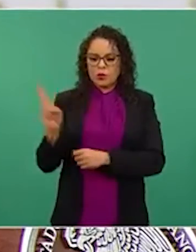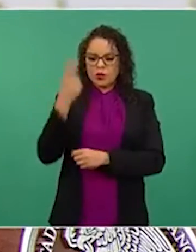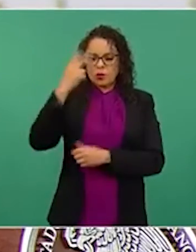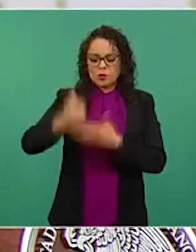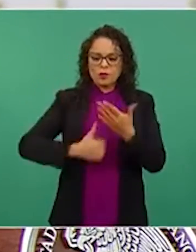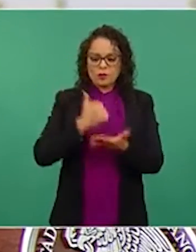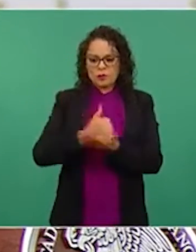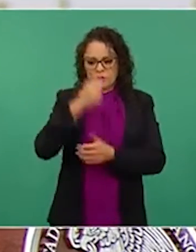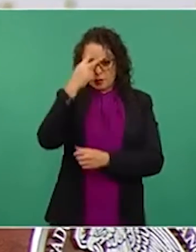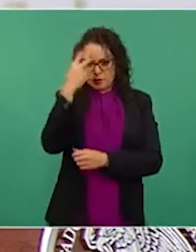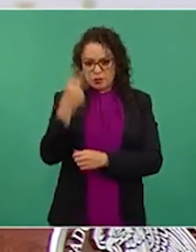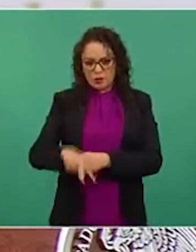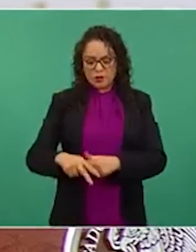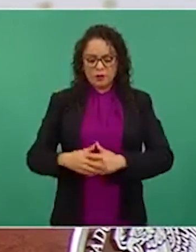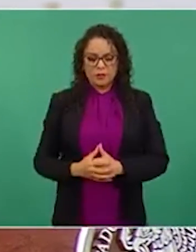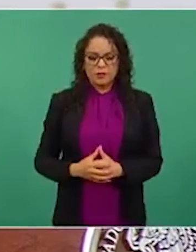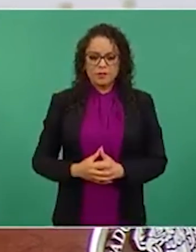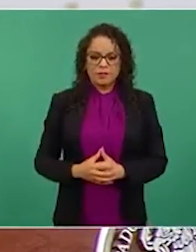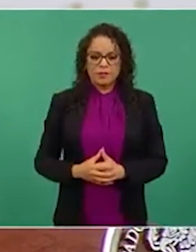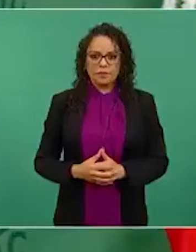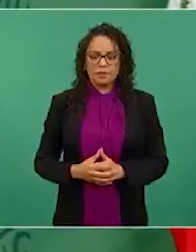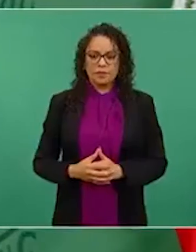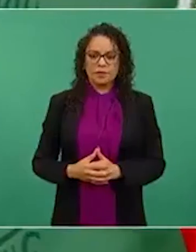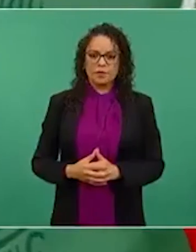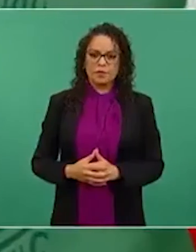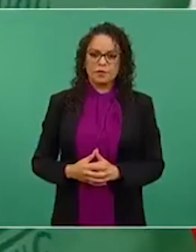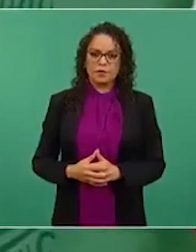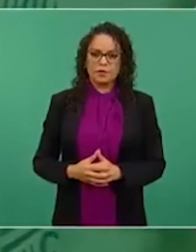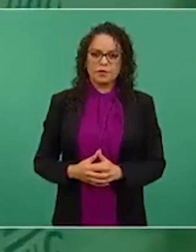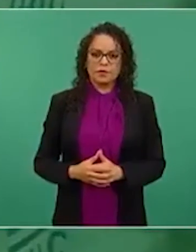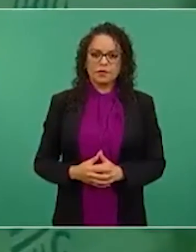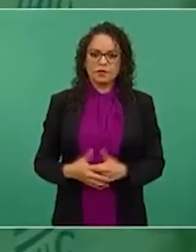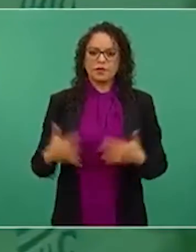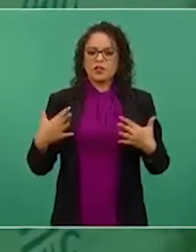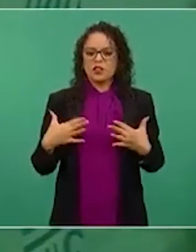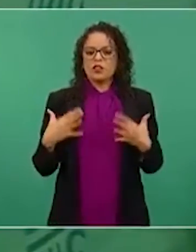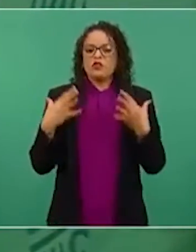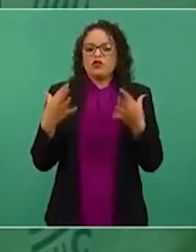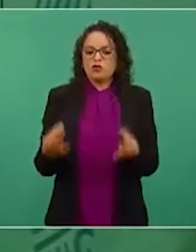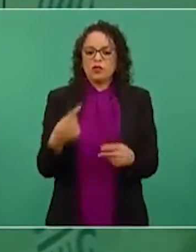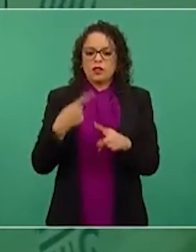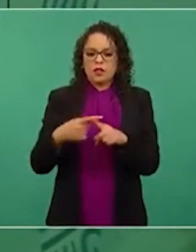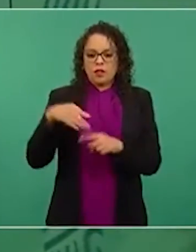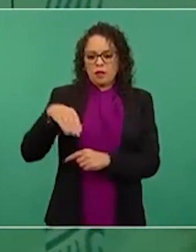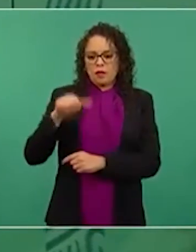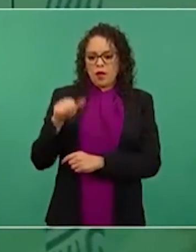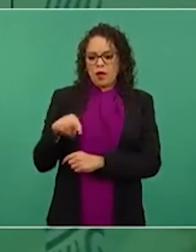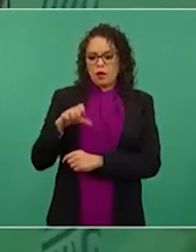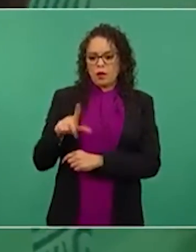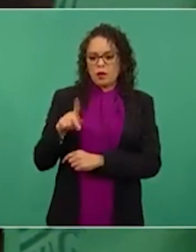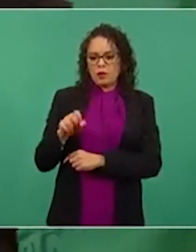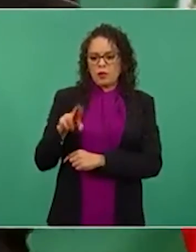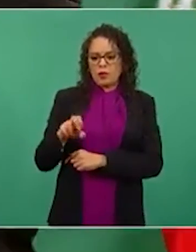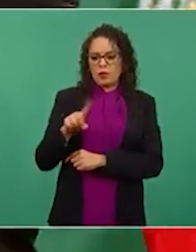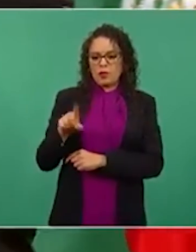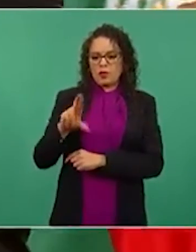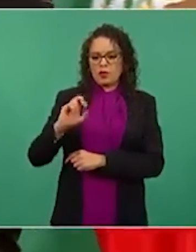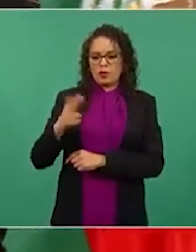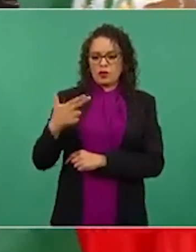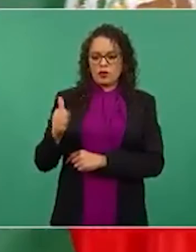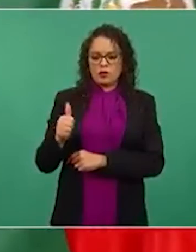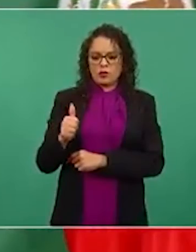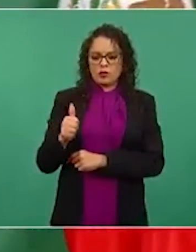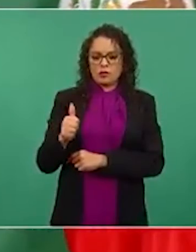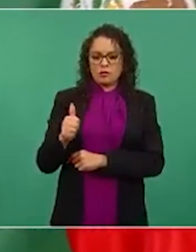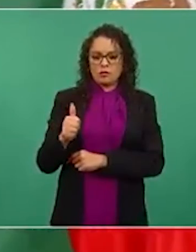fundó precisamente Manuel Pérez Rocha, y el lema es Nada